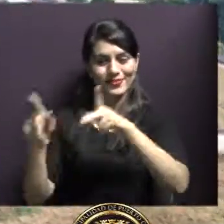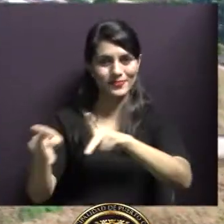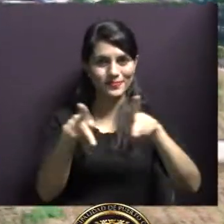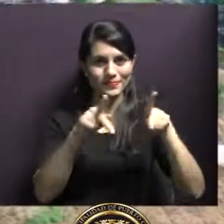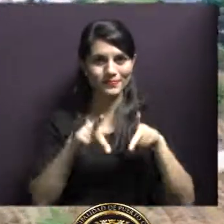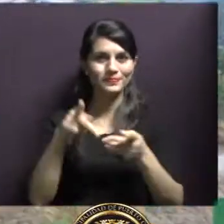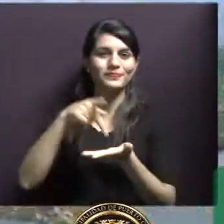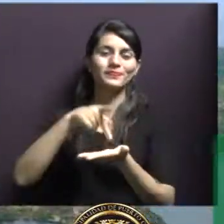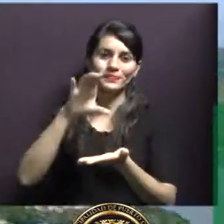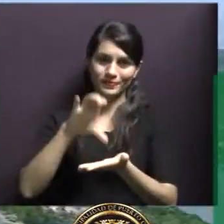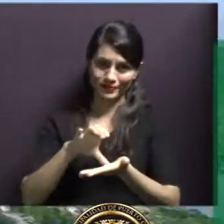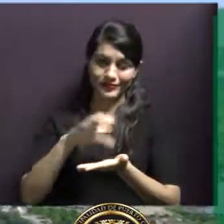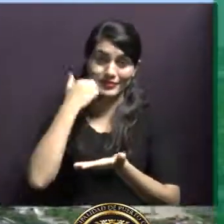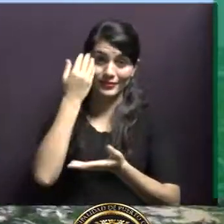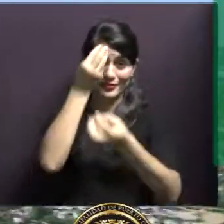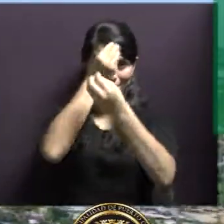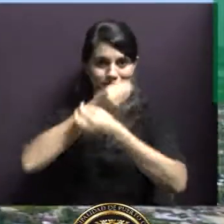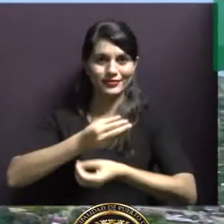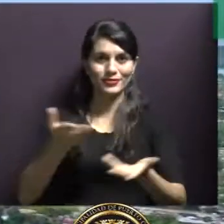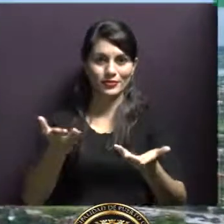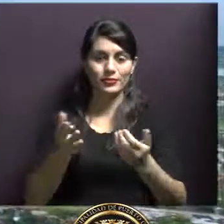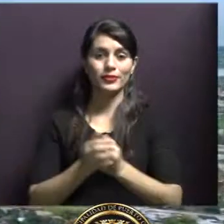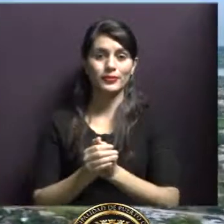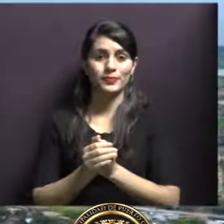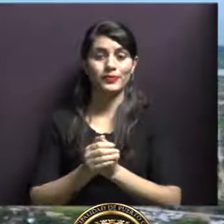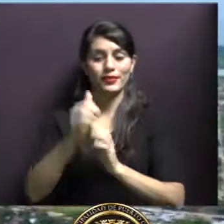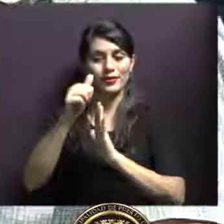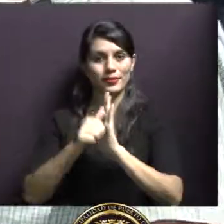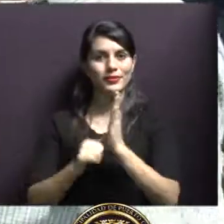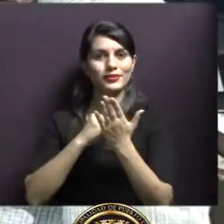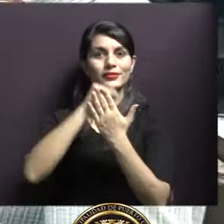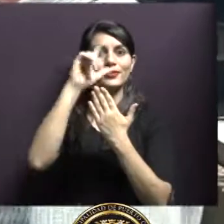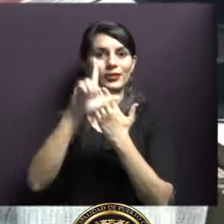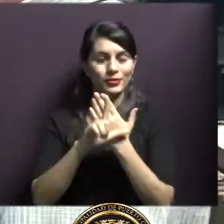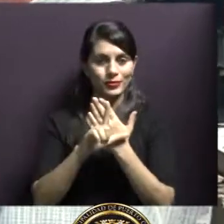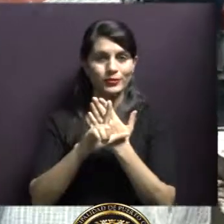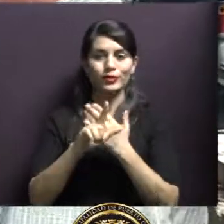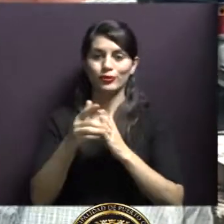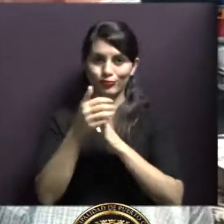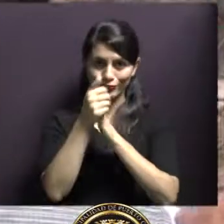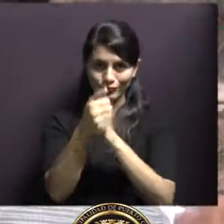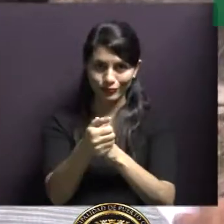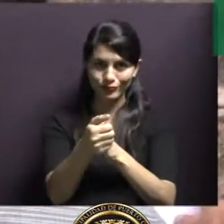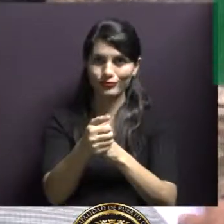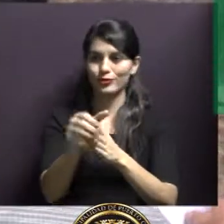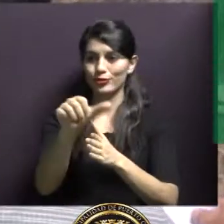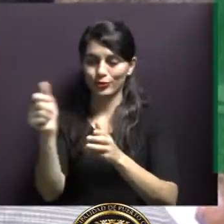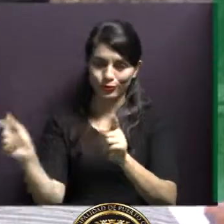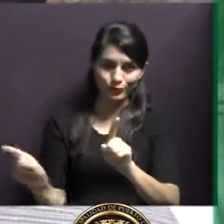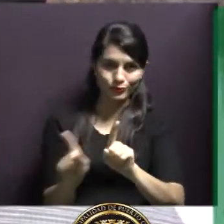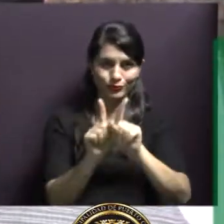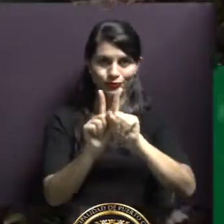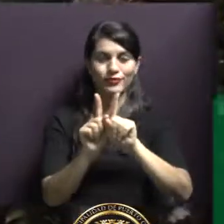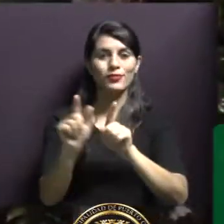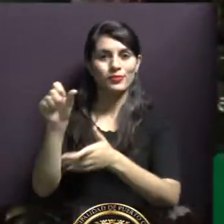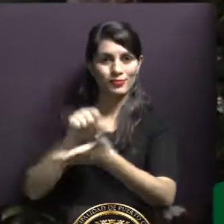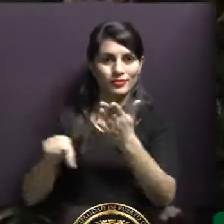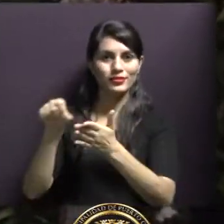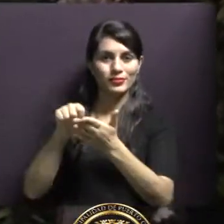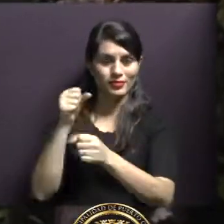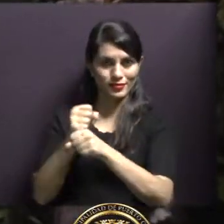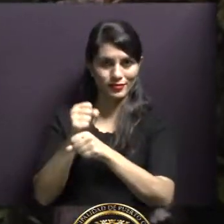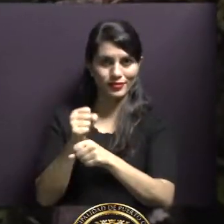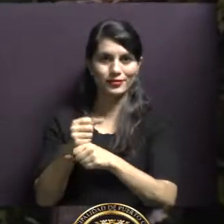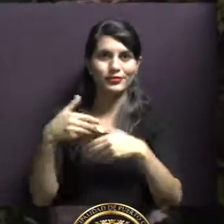A toda la población de Puerto Cortés hacemos saber que durante el mes de julio, líderes comunitarios acompañados de